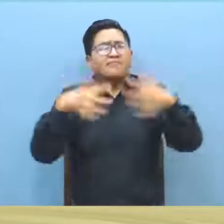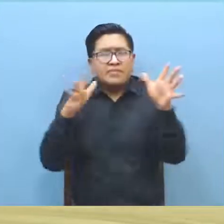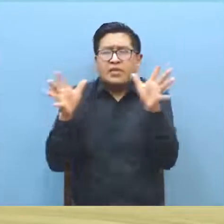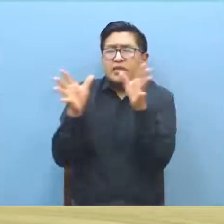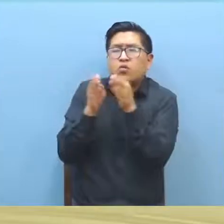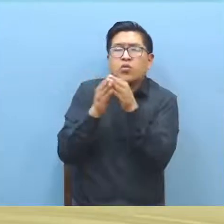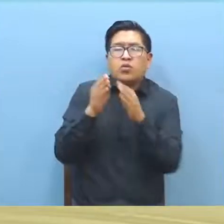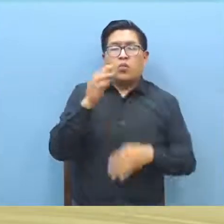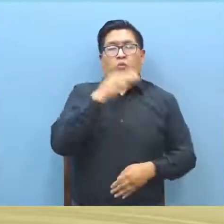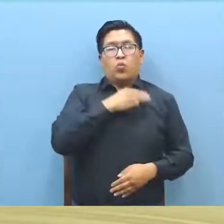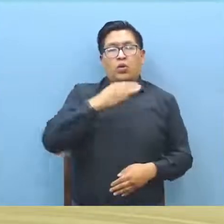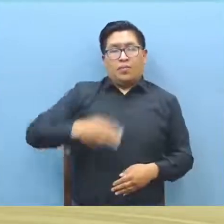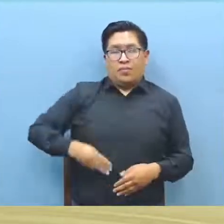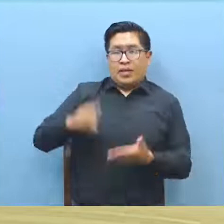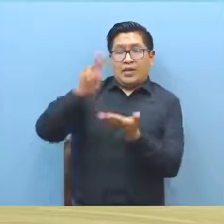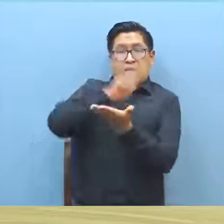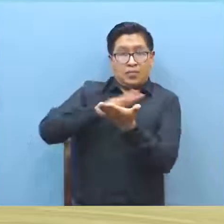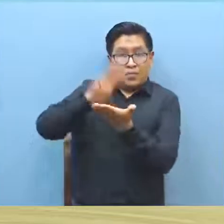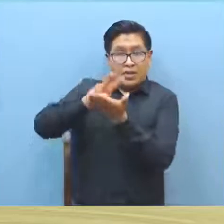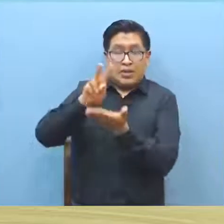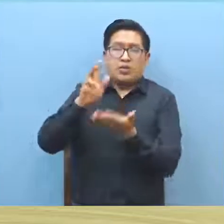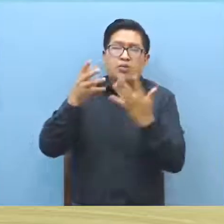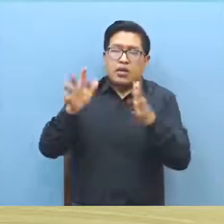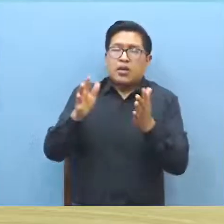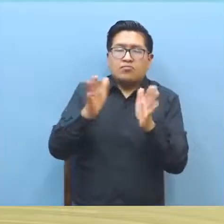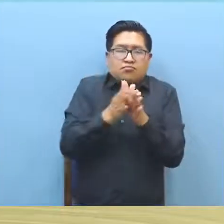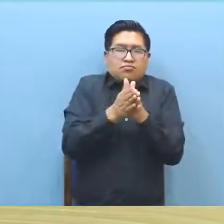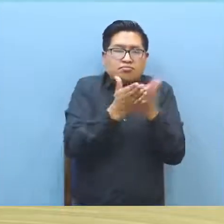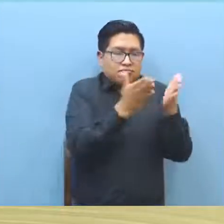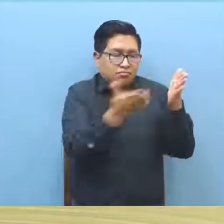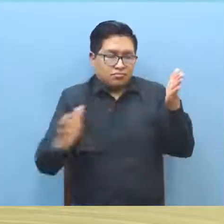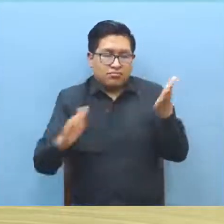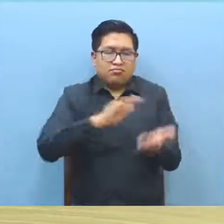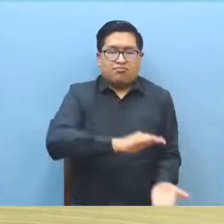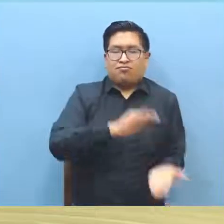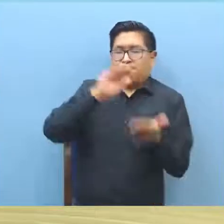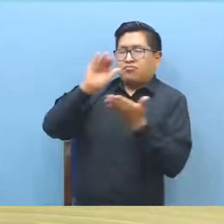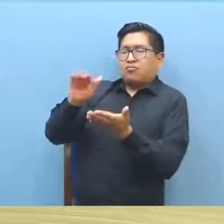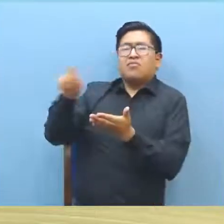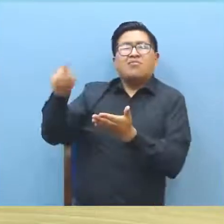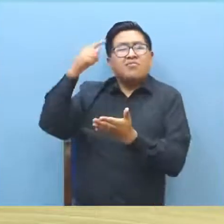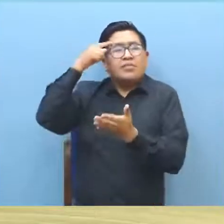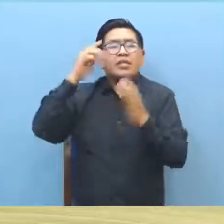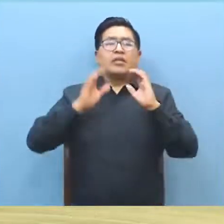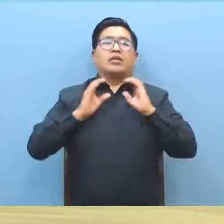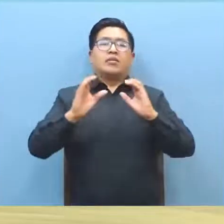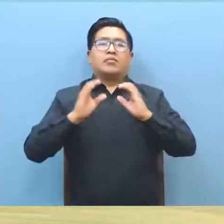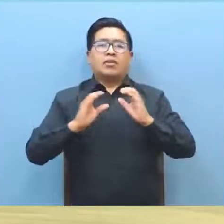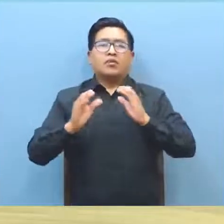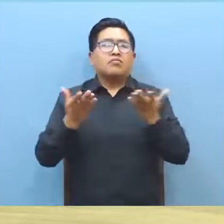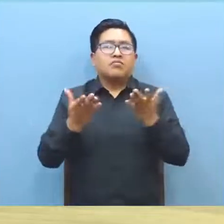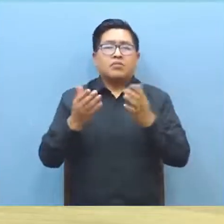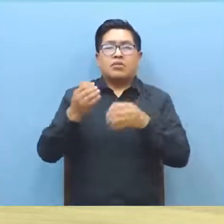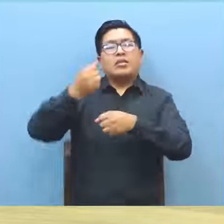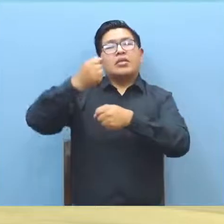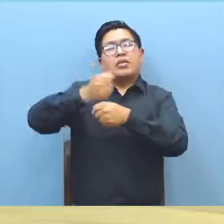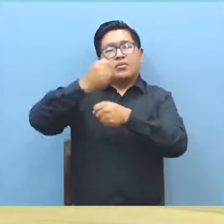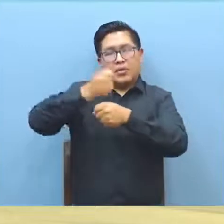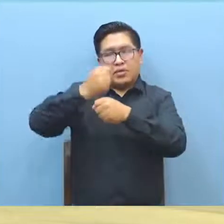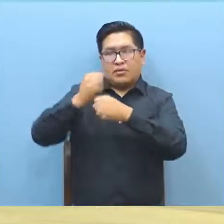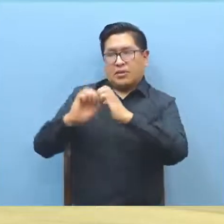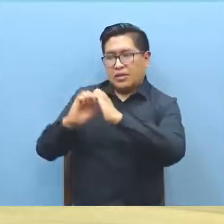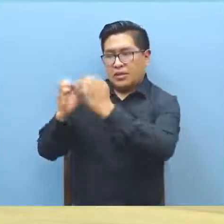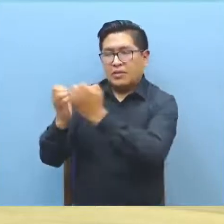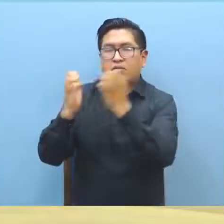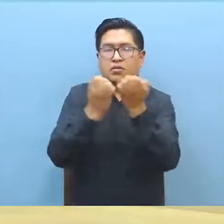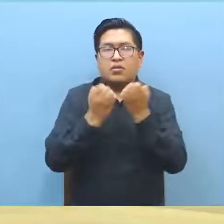el alcalde municipal de Vinto a quien se le ha hecho entrega de trípticos que van a fortalecer las capacidades del equipo interdisciplinario que va a trabajar